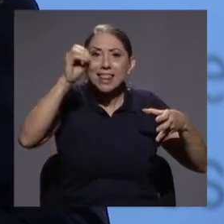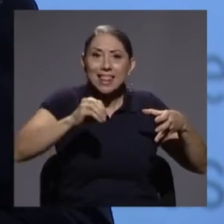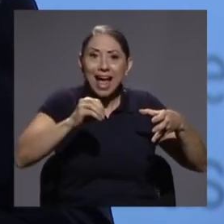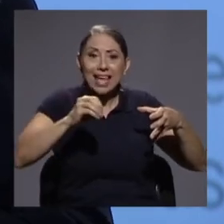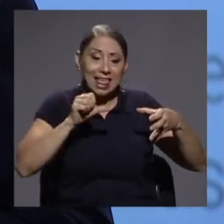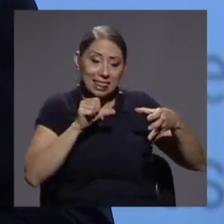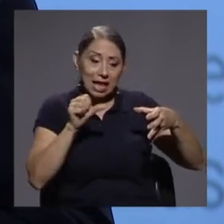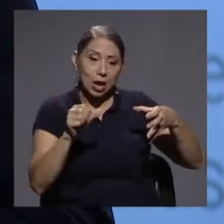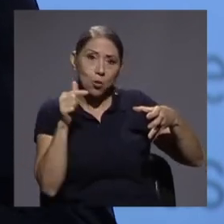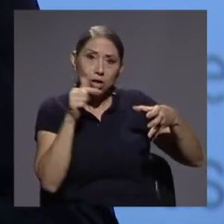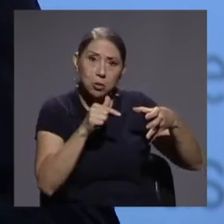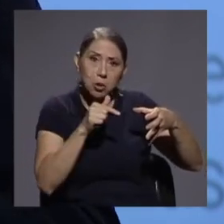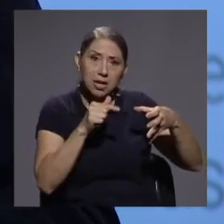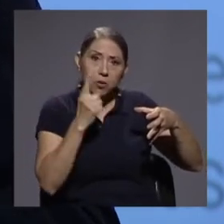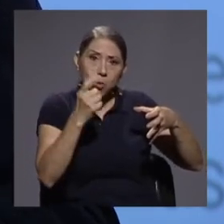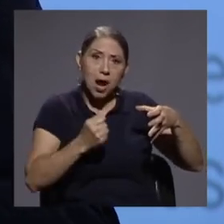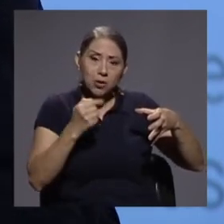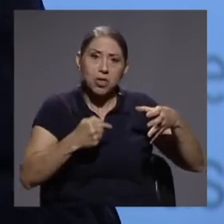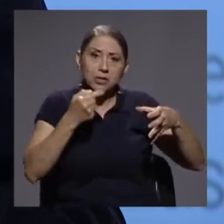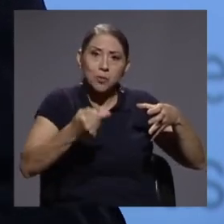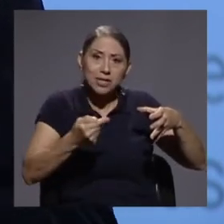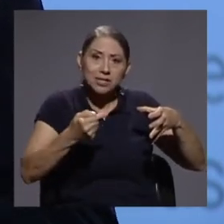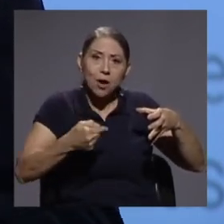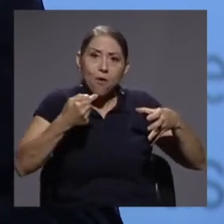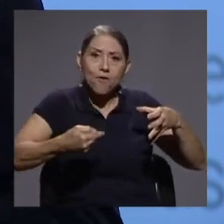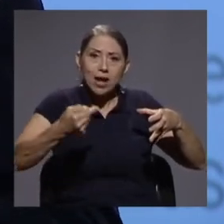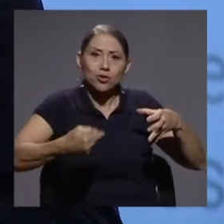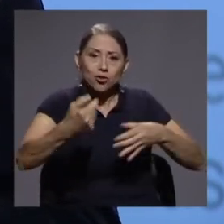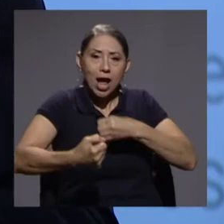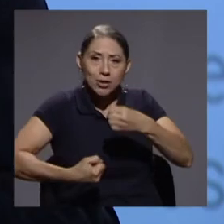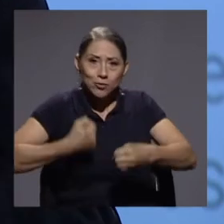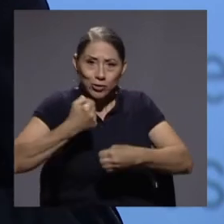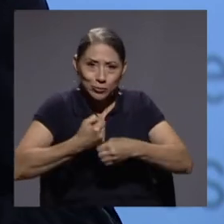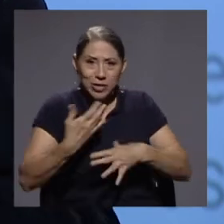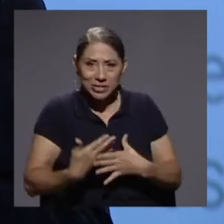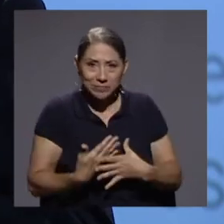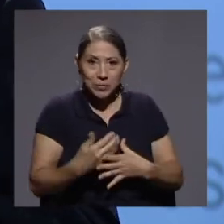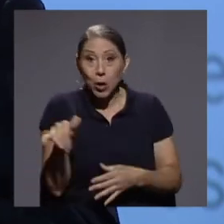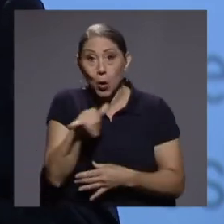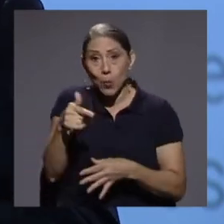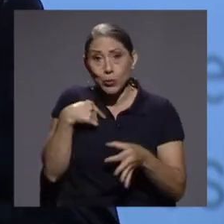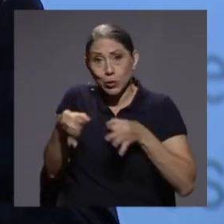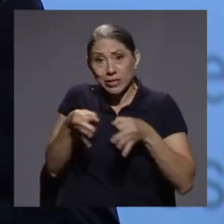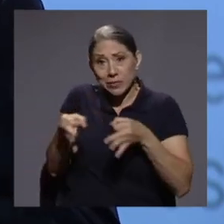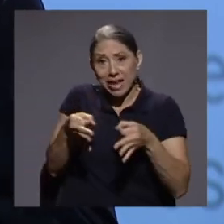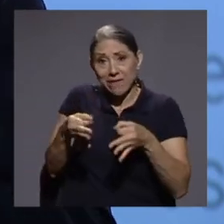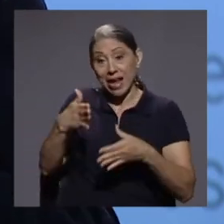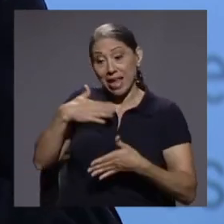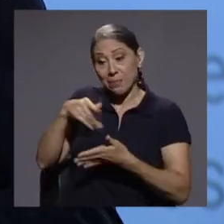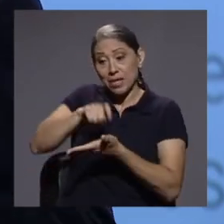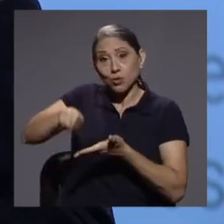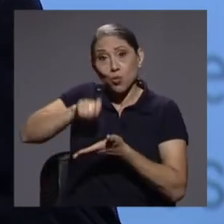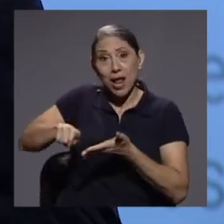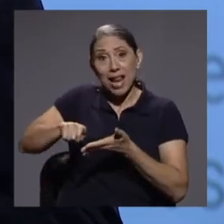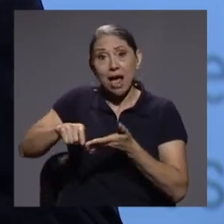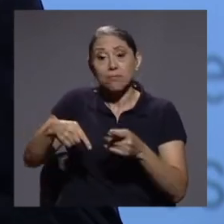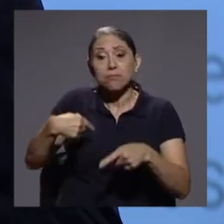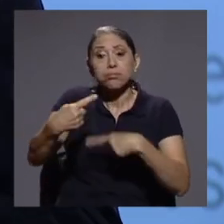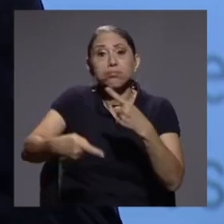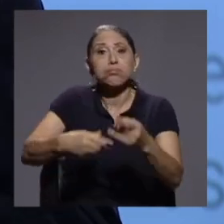varios años después. ¿Cómo les explicaba? Por ejemplo, en el caso de mi escuela, finalizamos